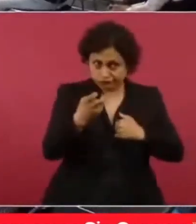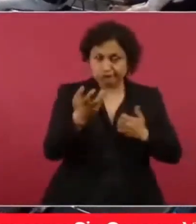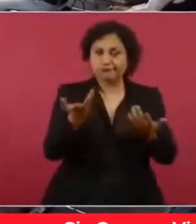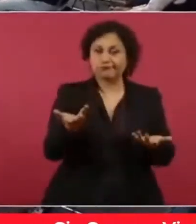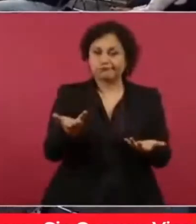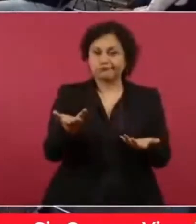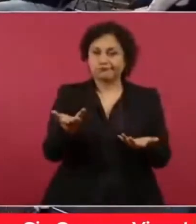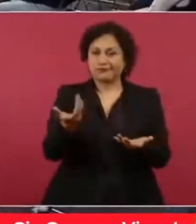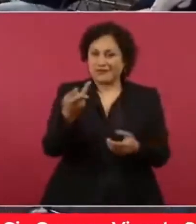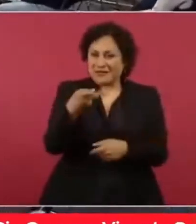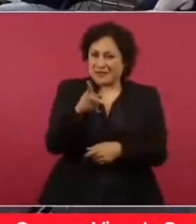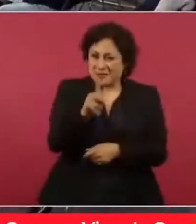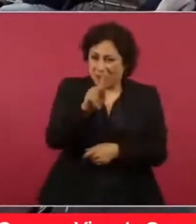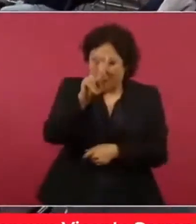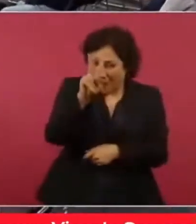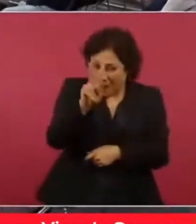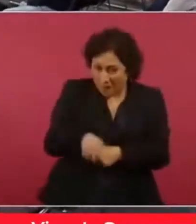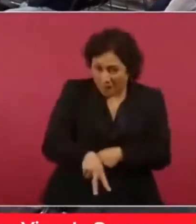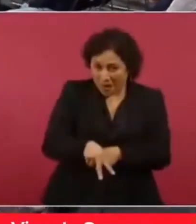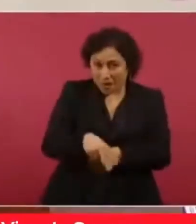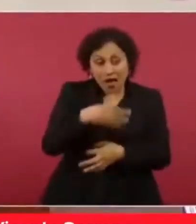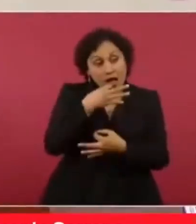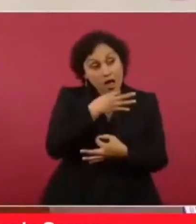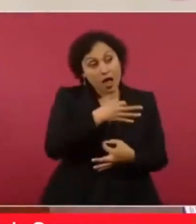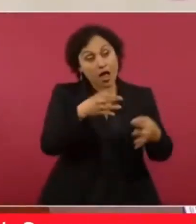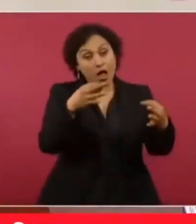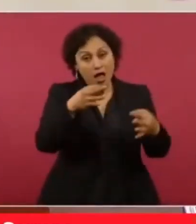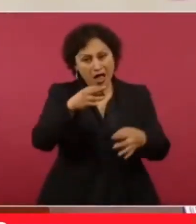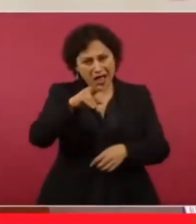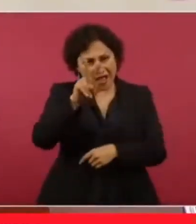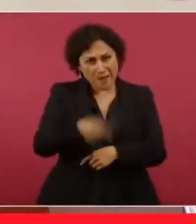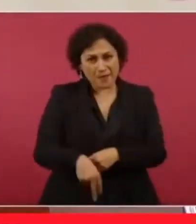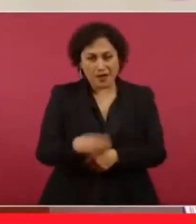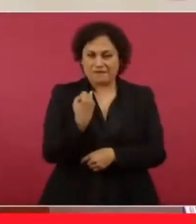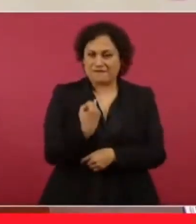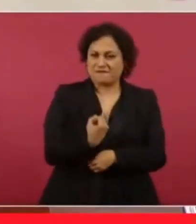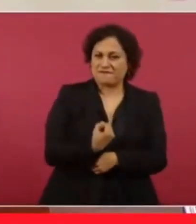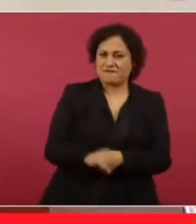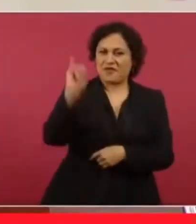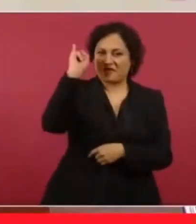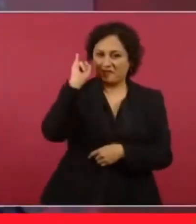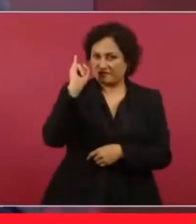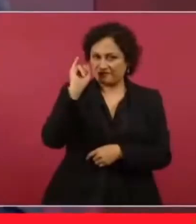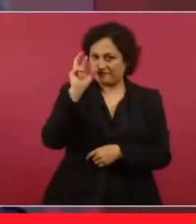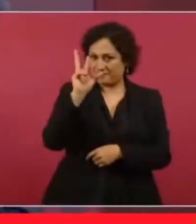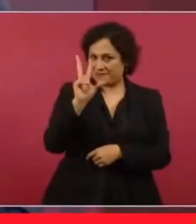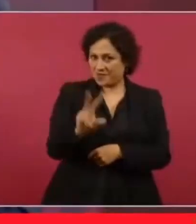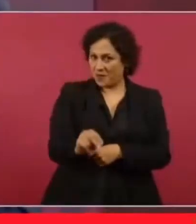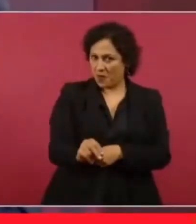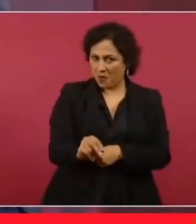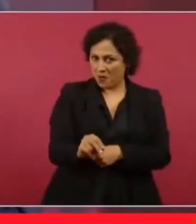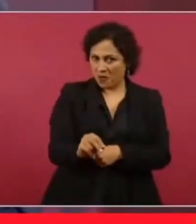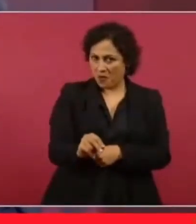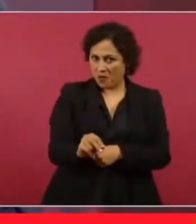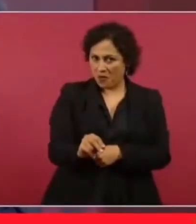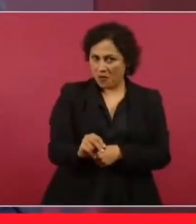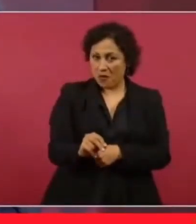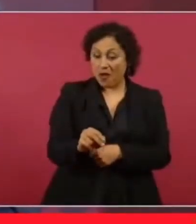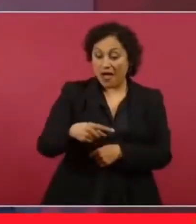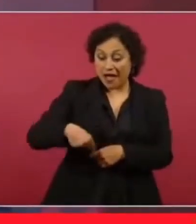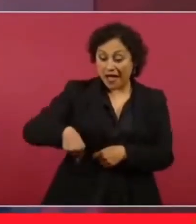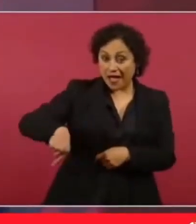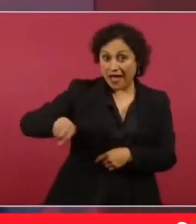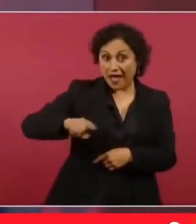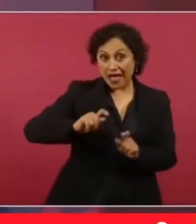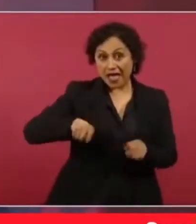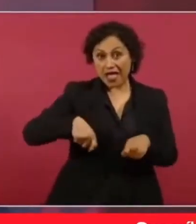el filete. O sea, sabían muy bien